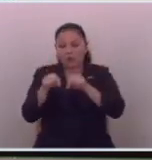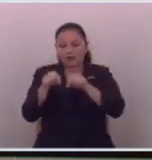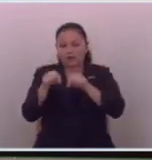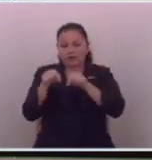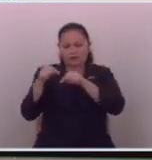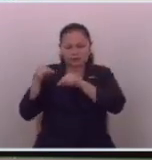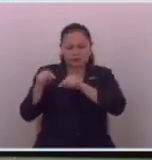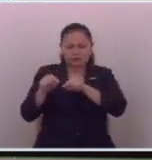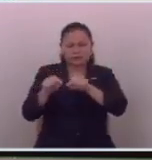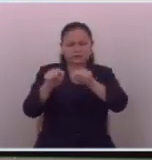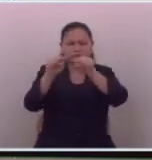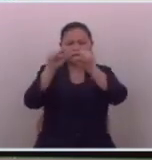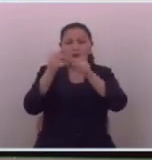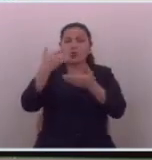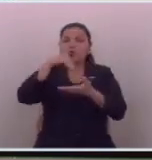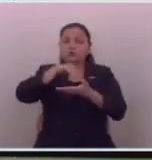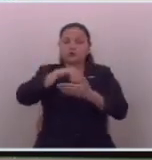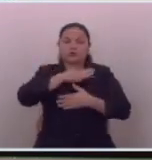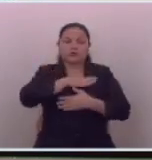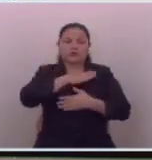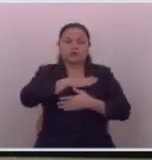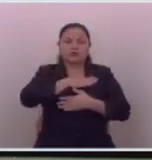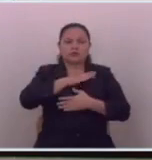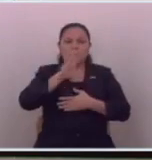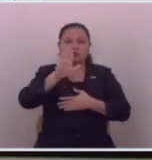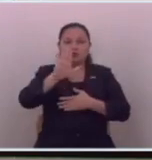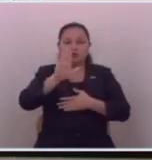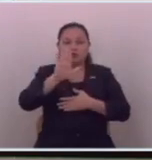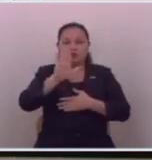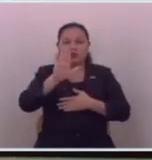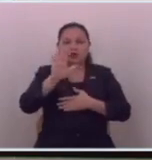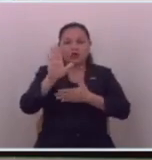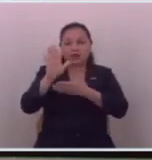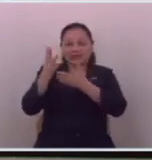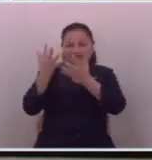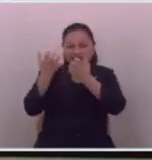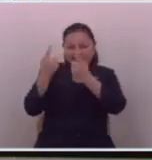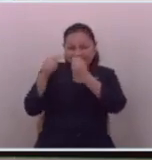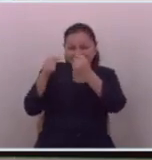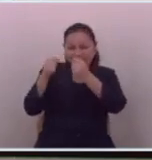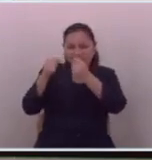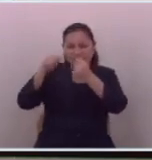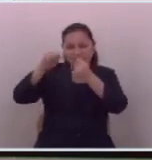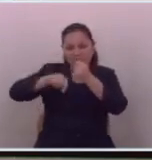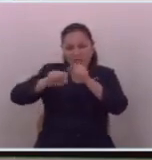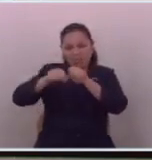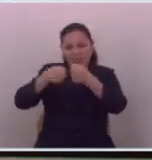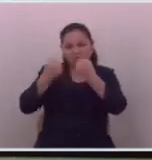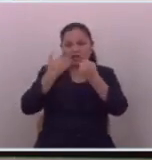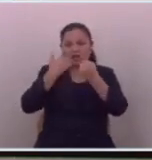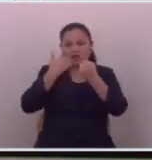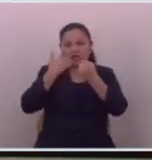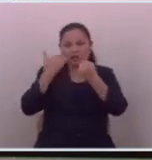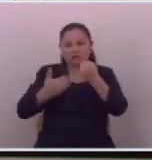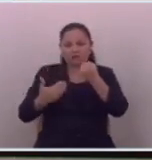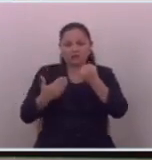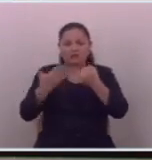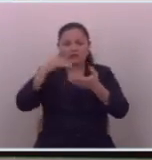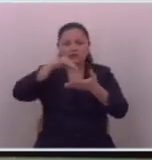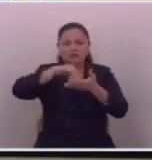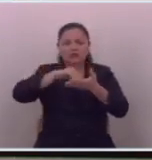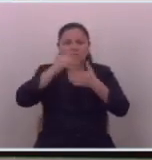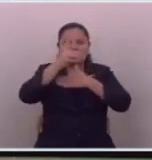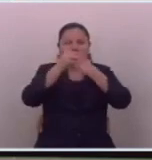porque una vez más le salió mal lo que ellos quisieron hacer y vuelvo a la pregunta que la